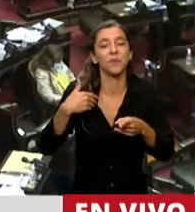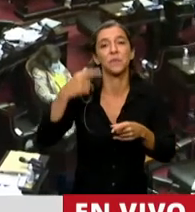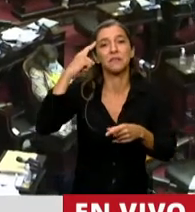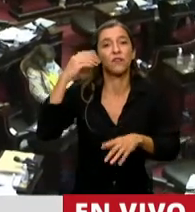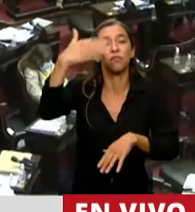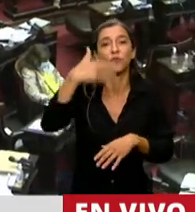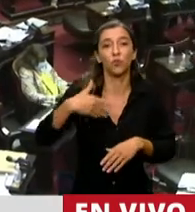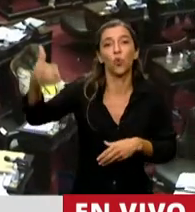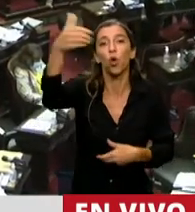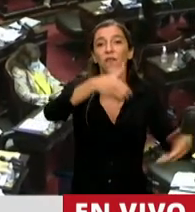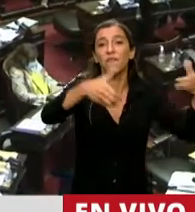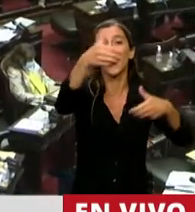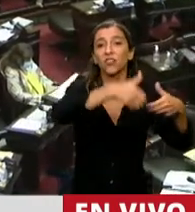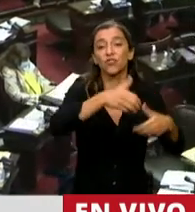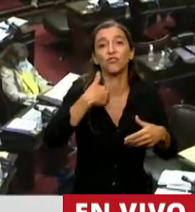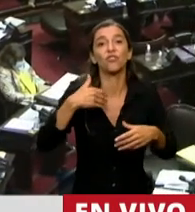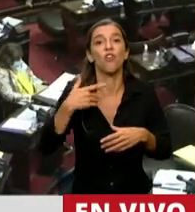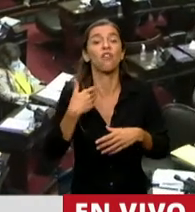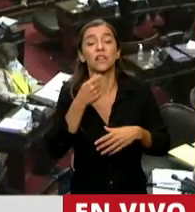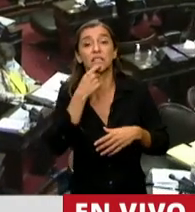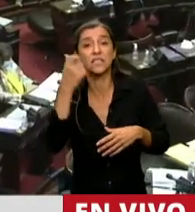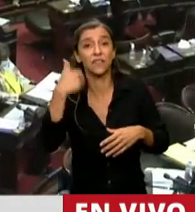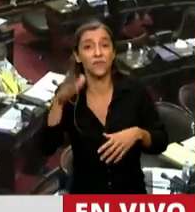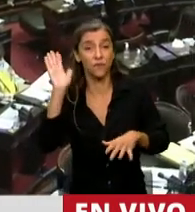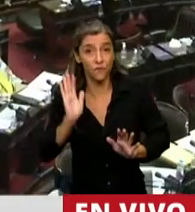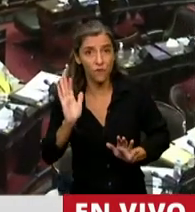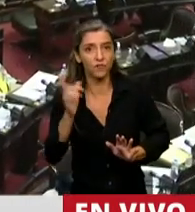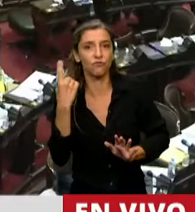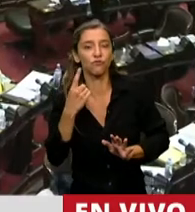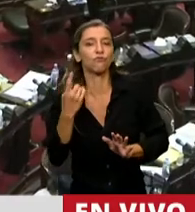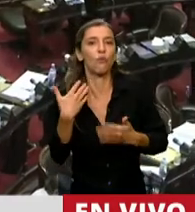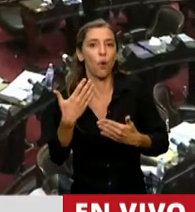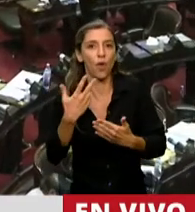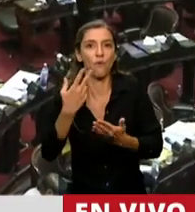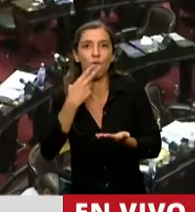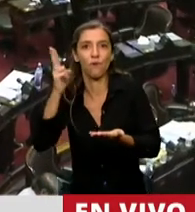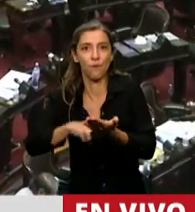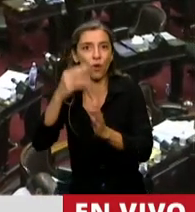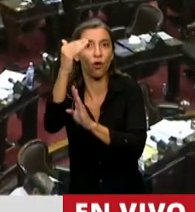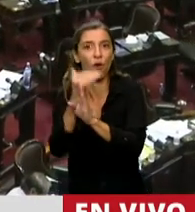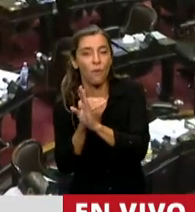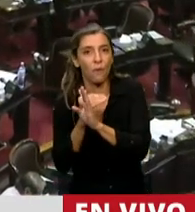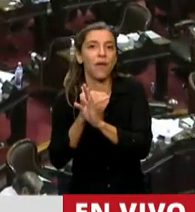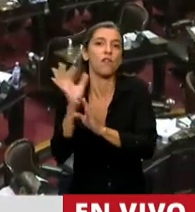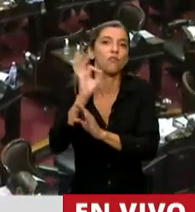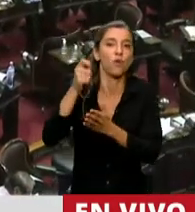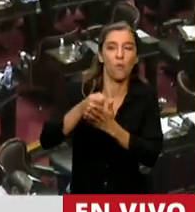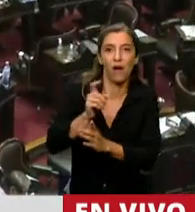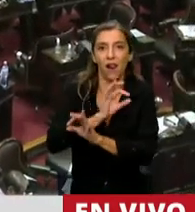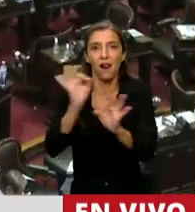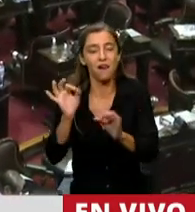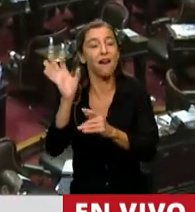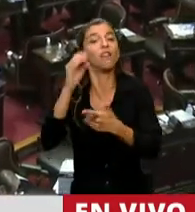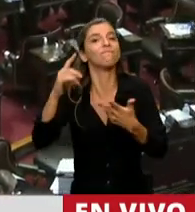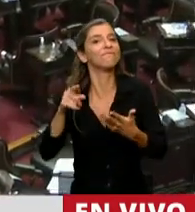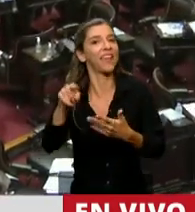así los costos financieros que tiene el pago de tributos, realmente creo que va a